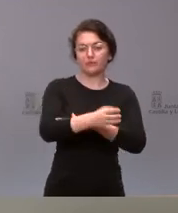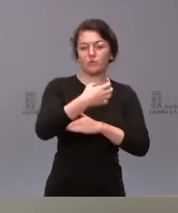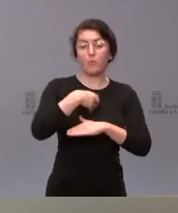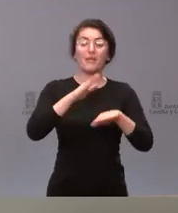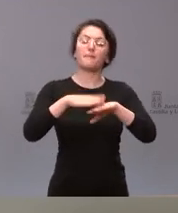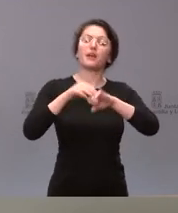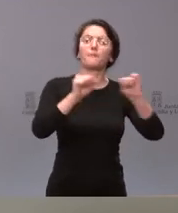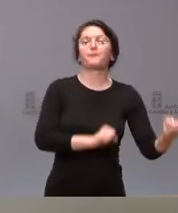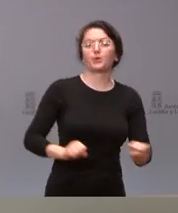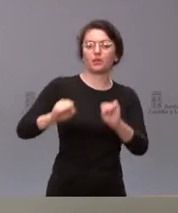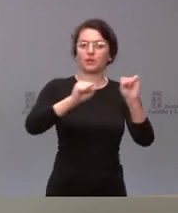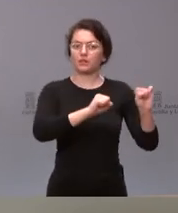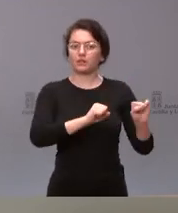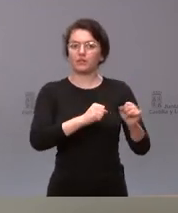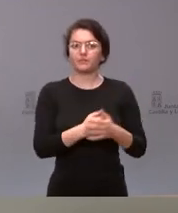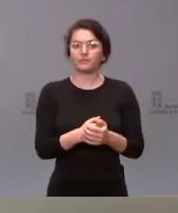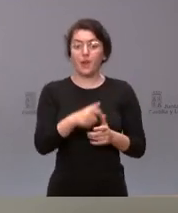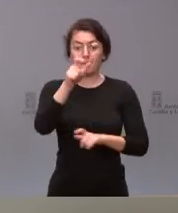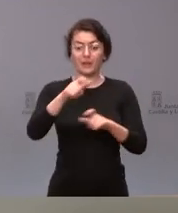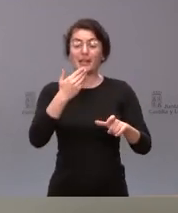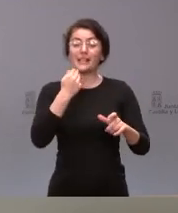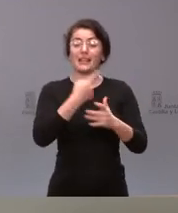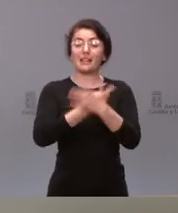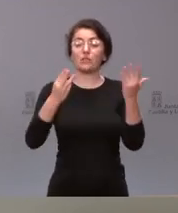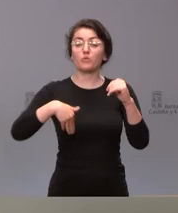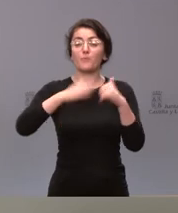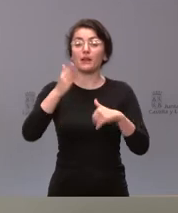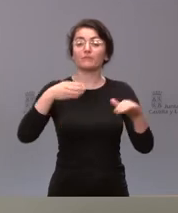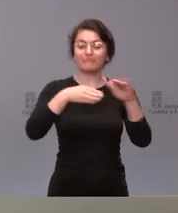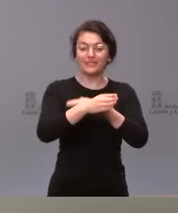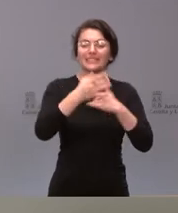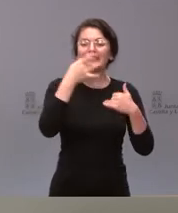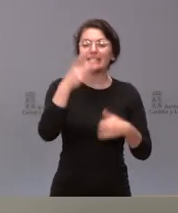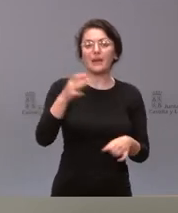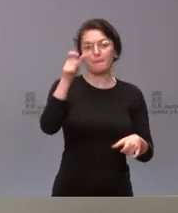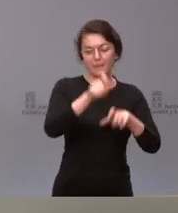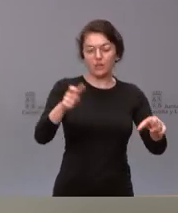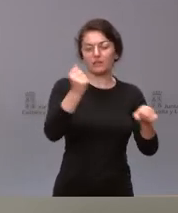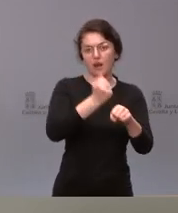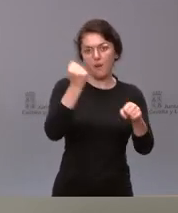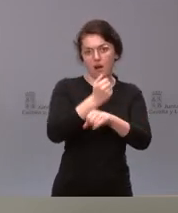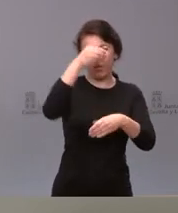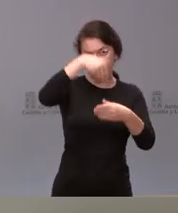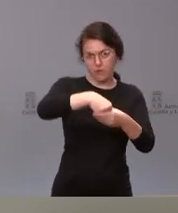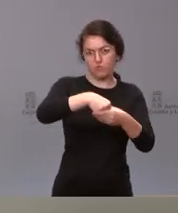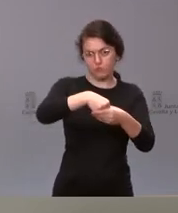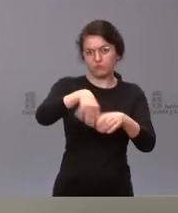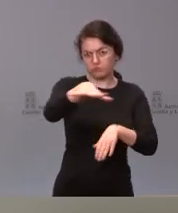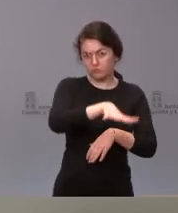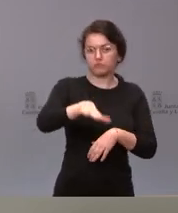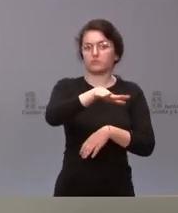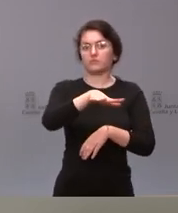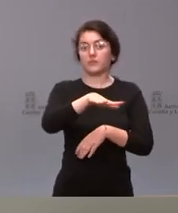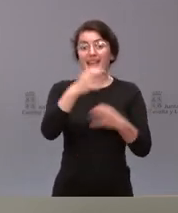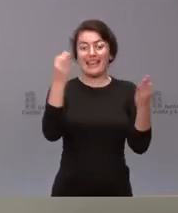los únicos mayores que van a poder entrar son aquellas personas que trabajen en ese tipo de instalaciones y que naturalmente pues tendrán que haber tenido el